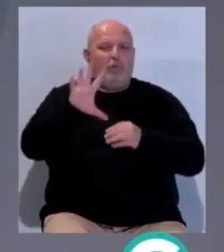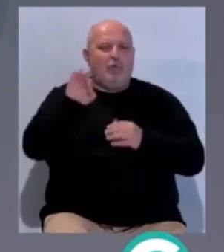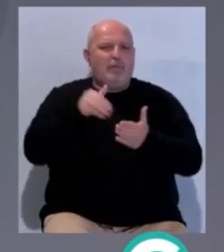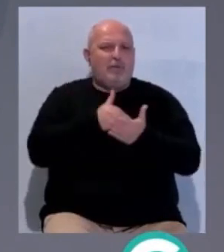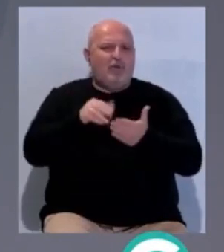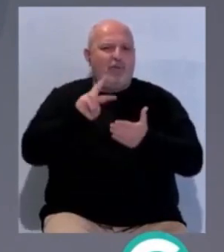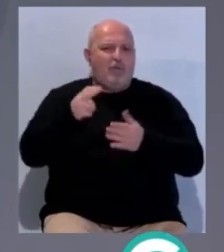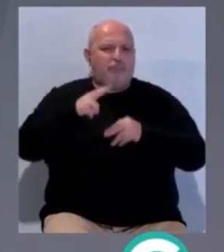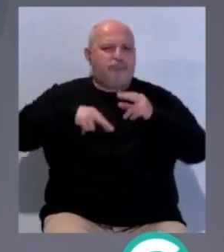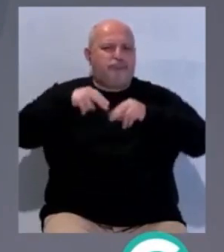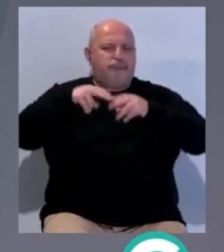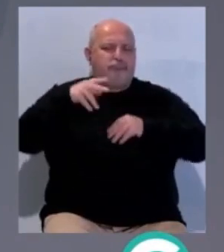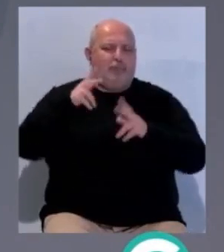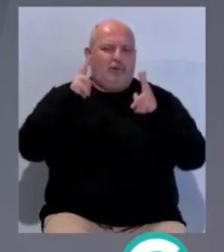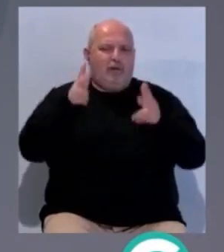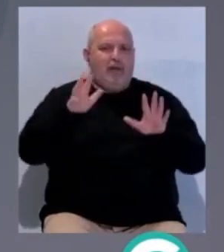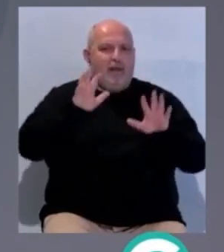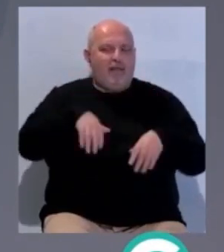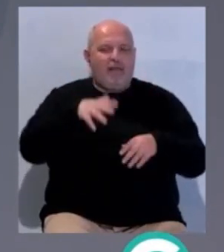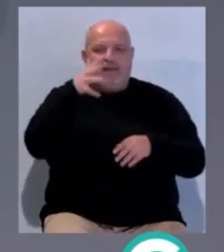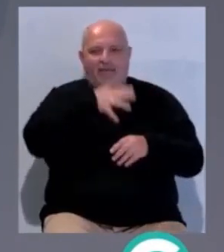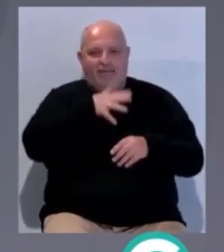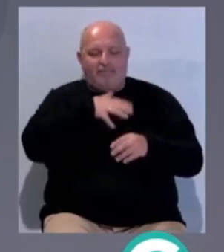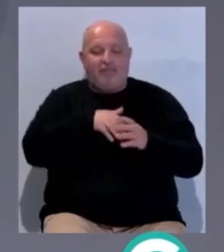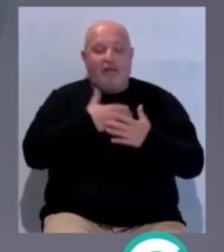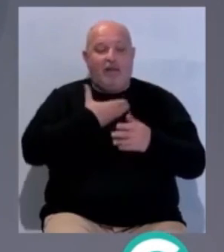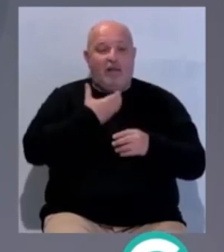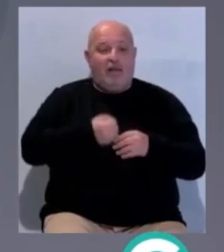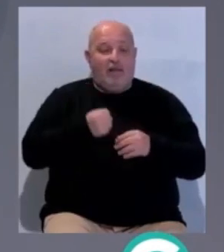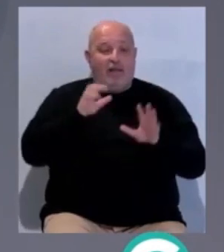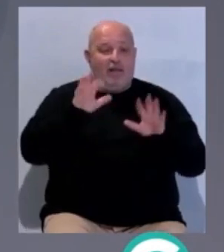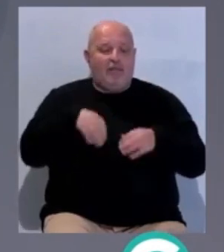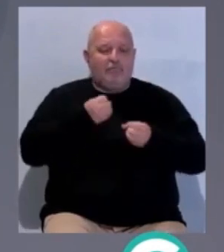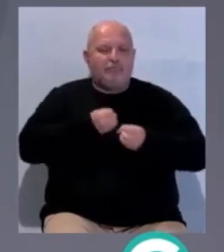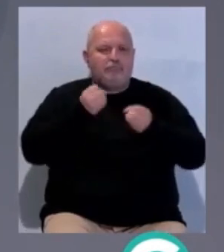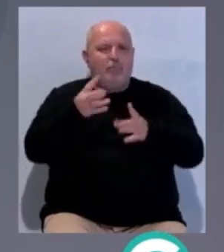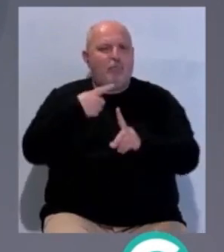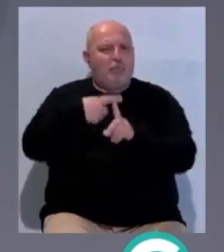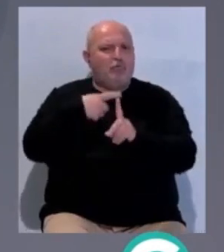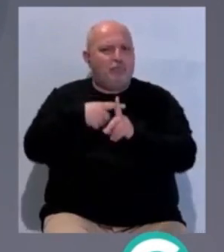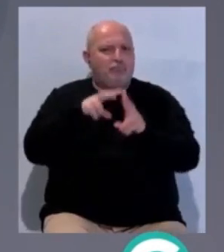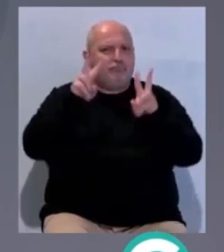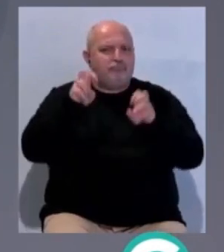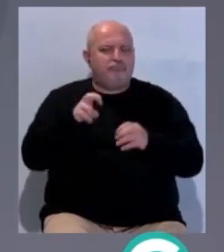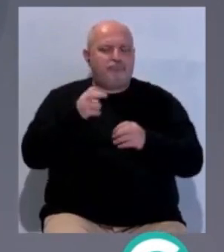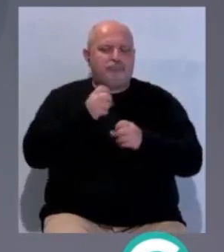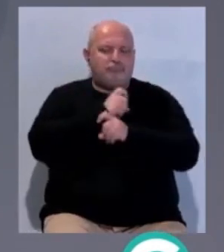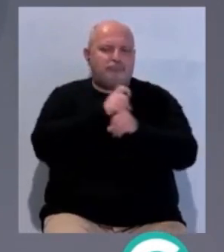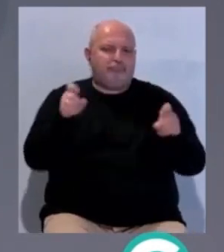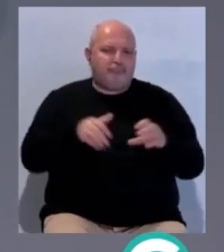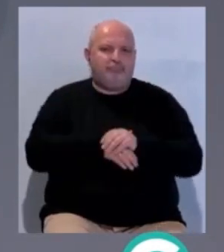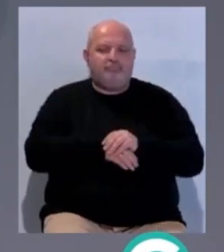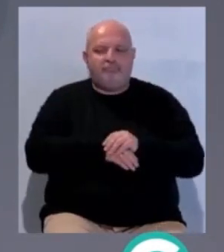euros en sendos establecimientos en Cádiz y en Jerez. El alcalde de Cádiz ha valorado muy positivamente este nuevo anuncio.